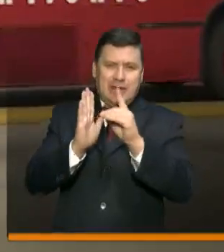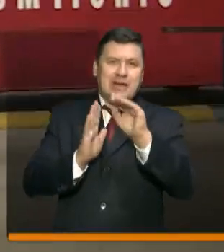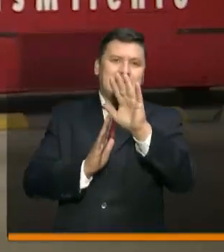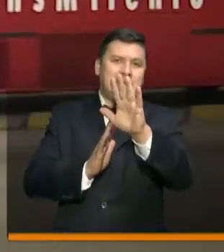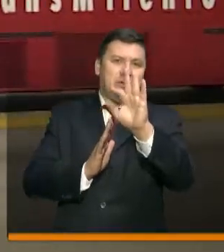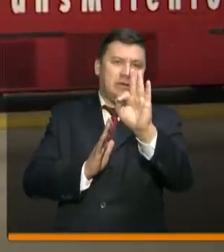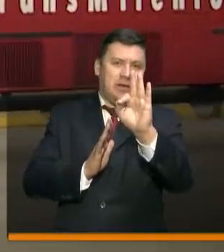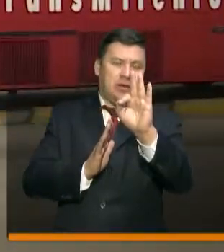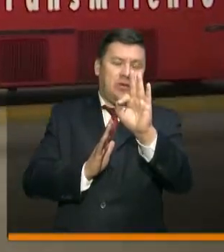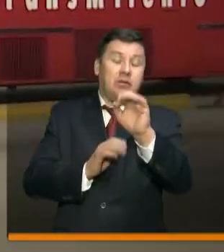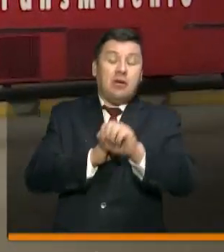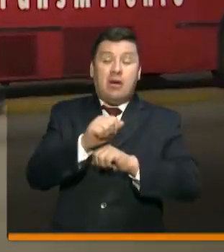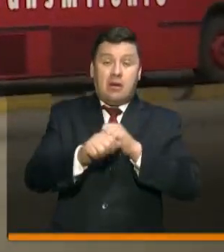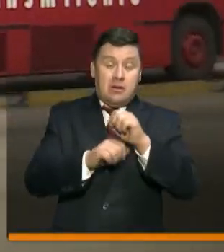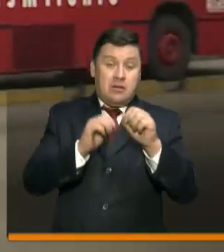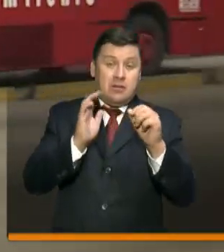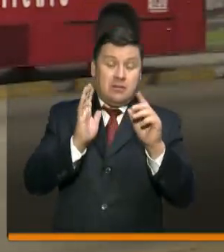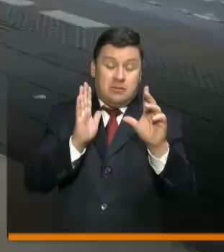531 de 2020.